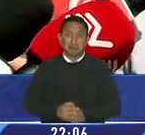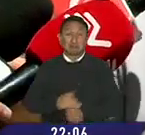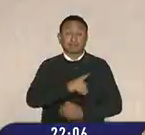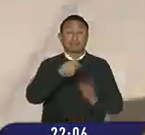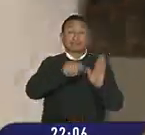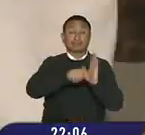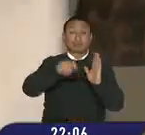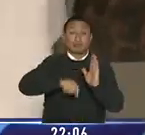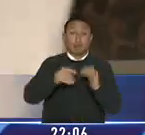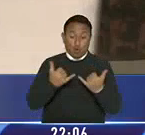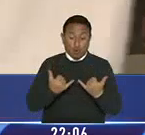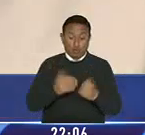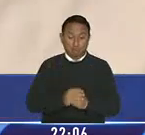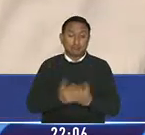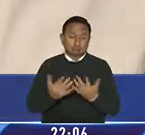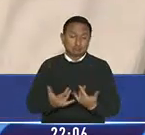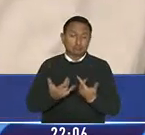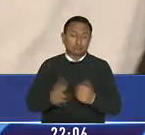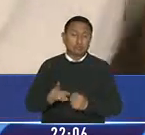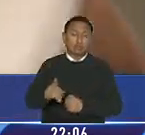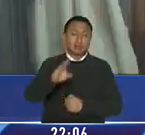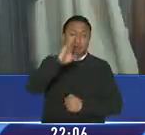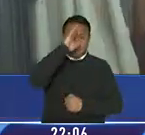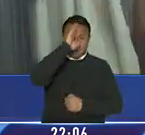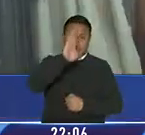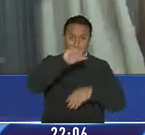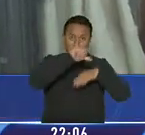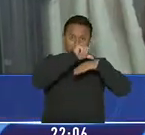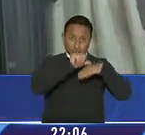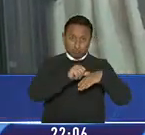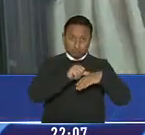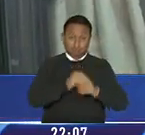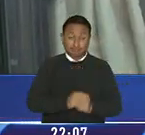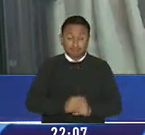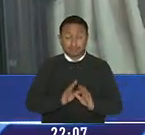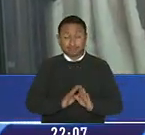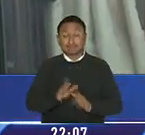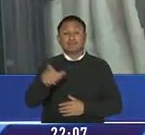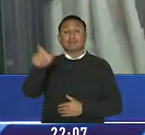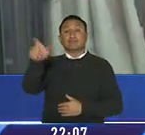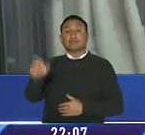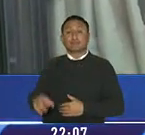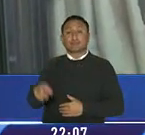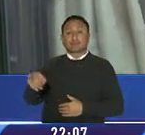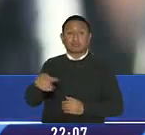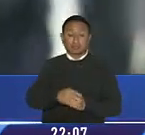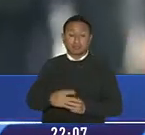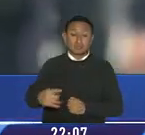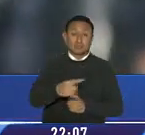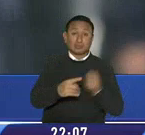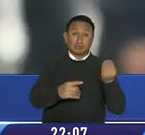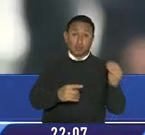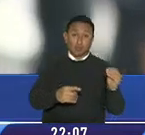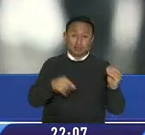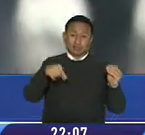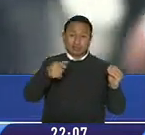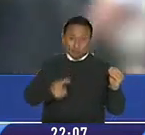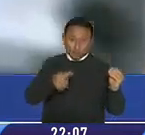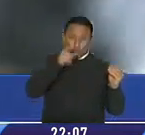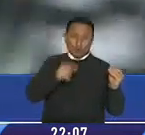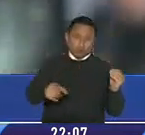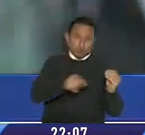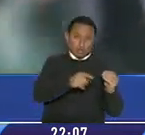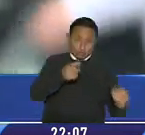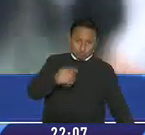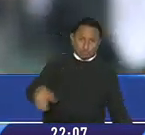están a la espera de los resultados del examen médico legal. Aparentemente el acusado le habría ofrecido a la joven alguna bebida